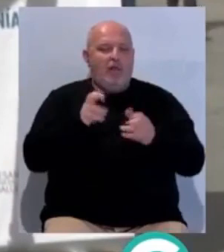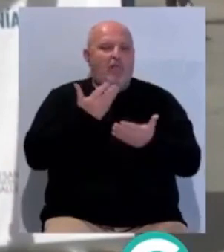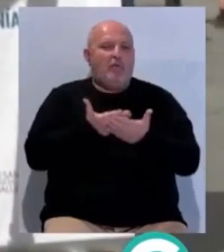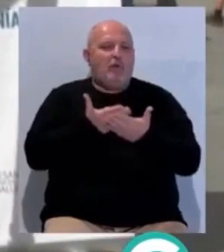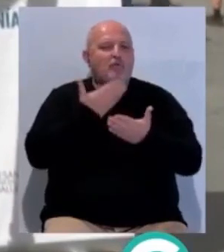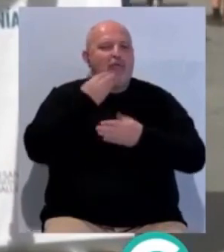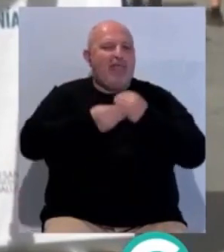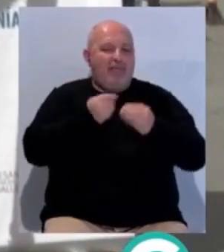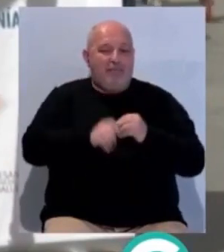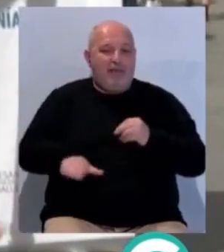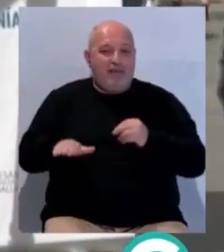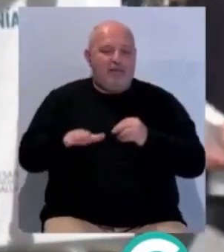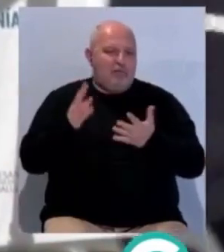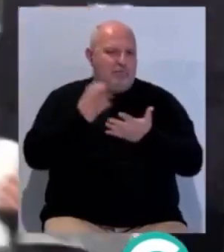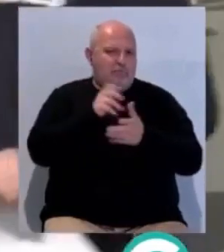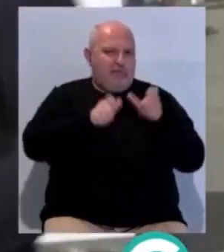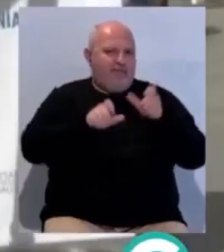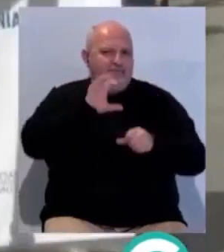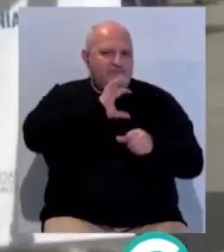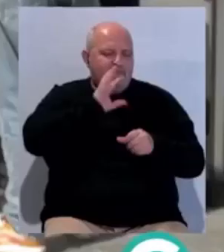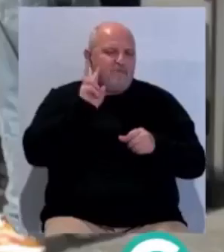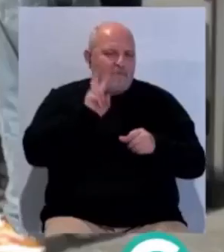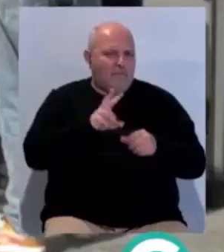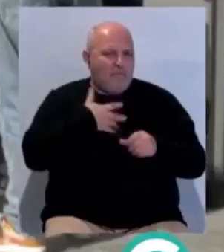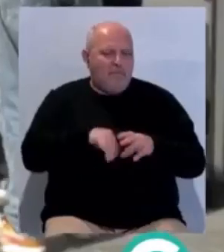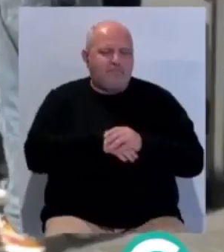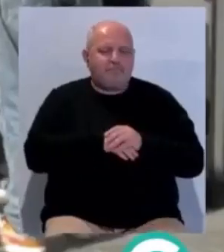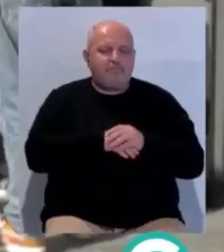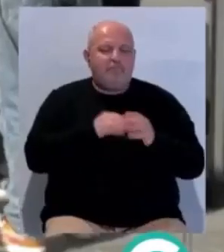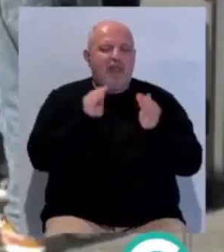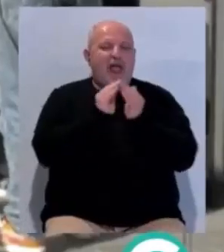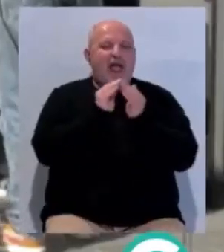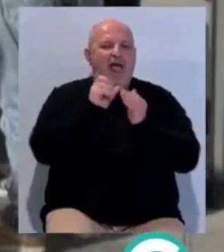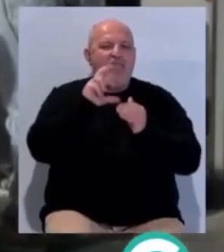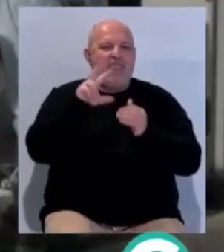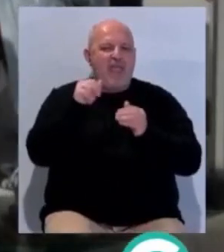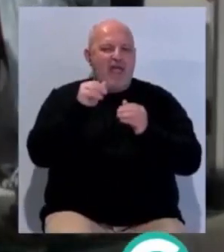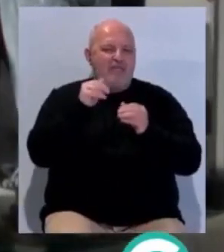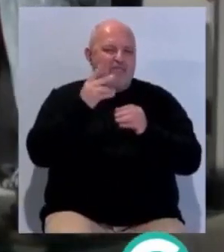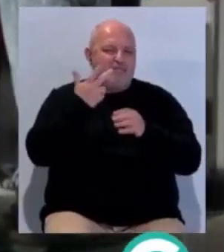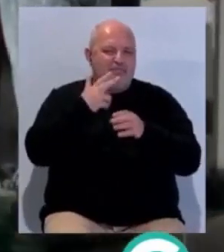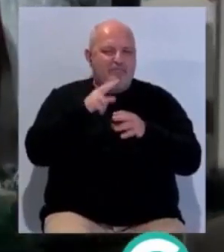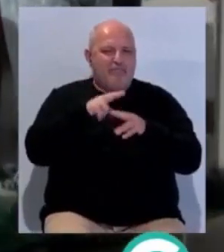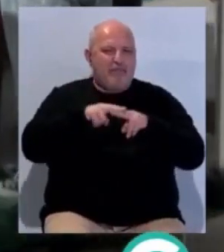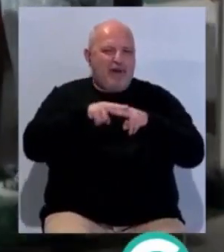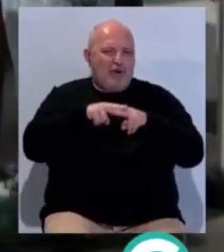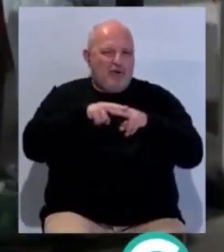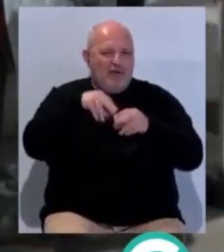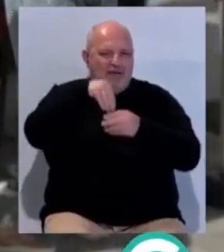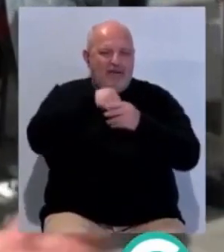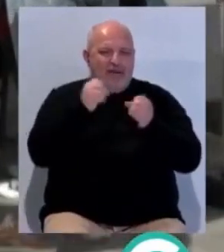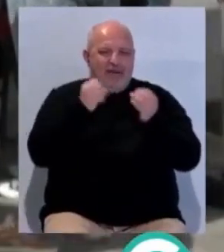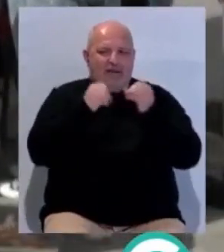demostración con los peques y con todas las personas que pasen por aquí. La arcilla polimérica es una arcilla que contiene polímeros, entonces